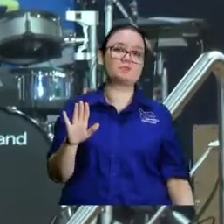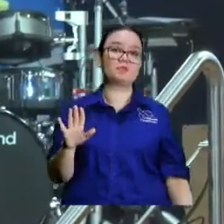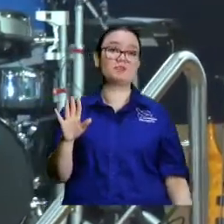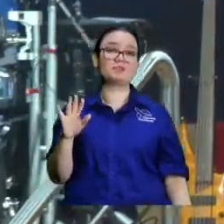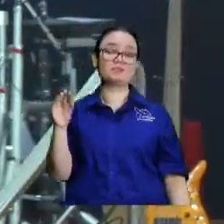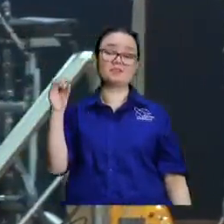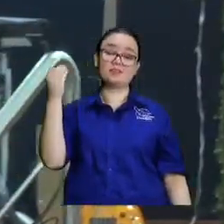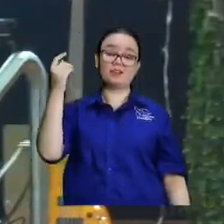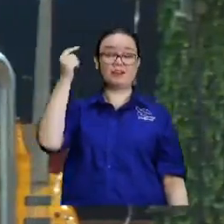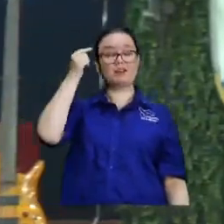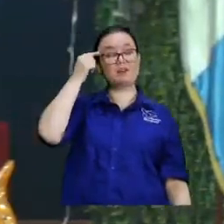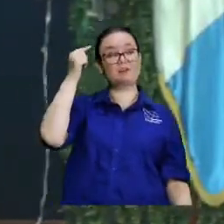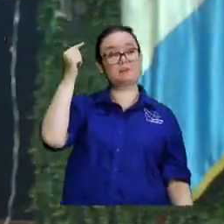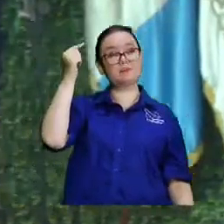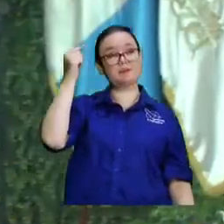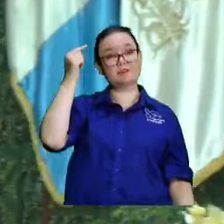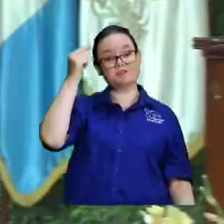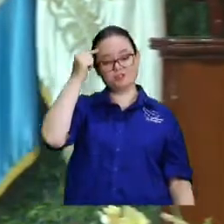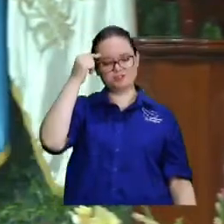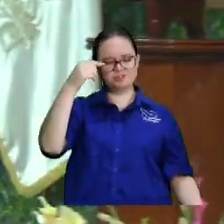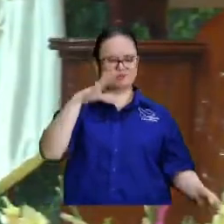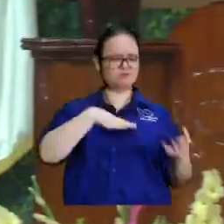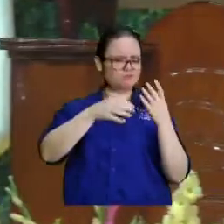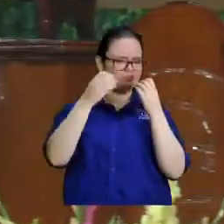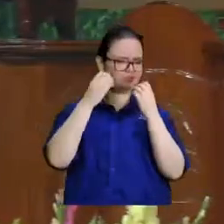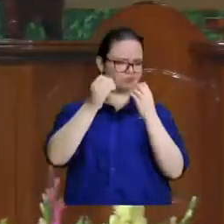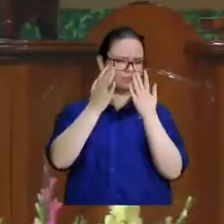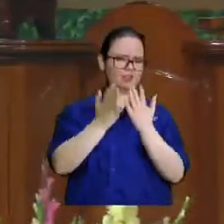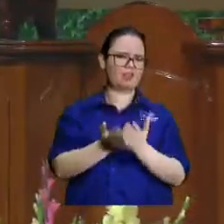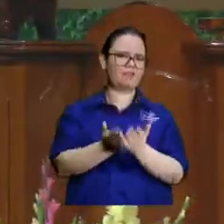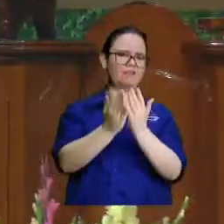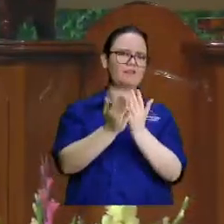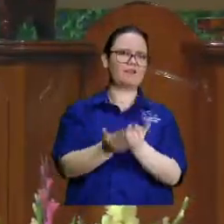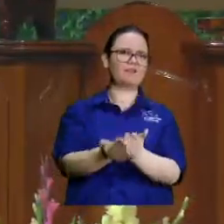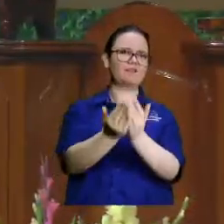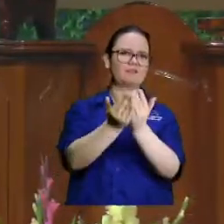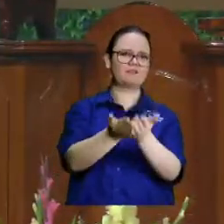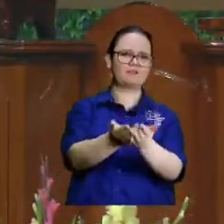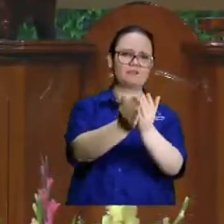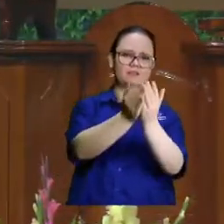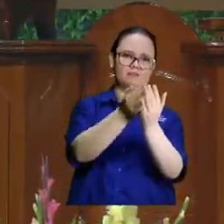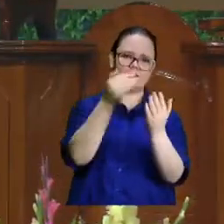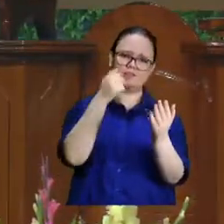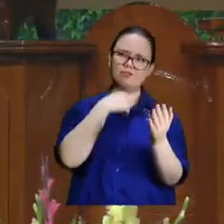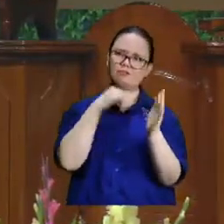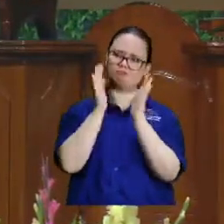le vino un pensamiento que él dijo he navegado los siete mares y me voy a ahogar en la playa